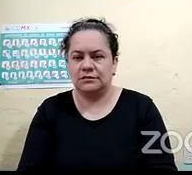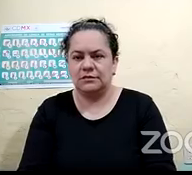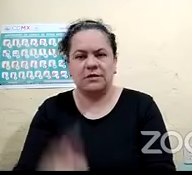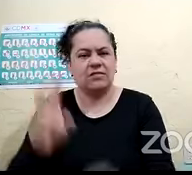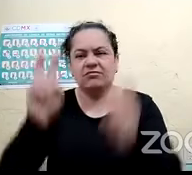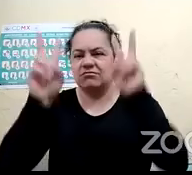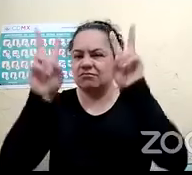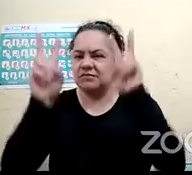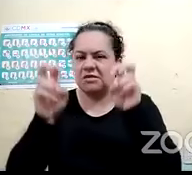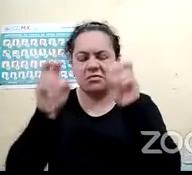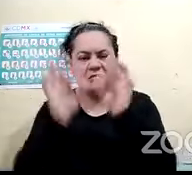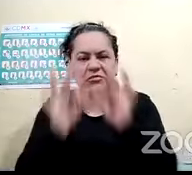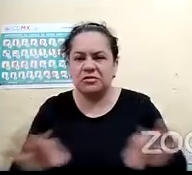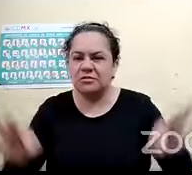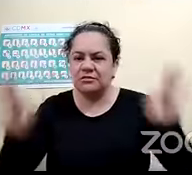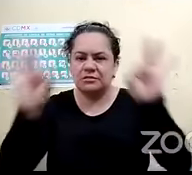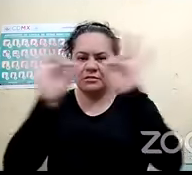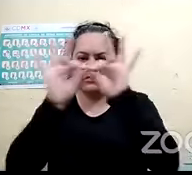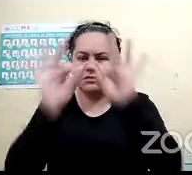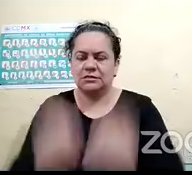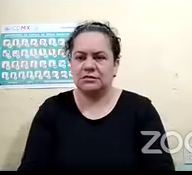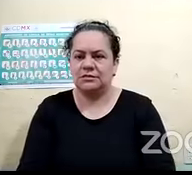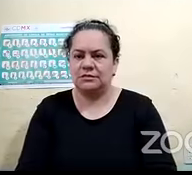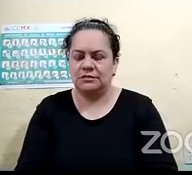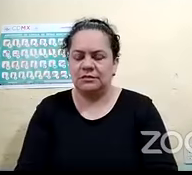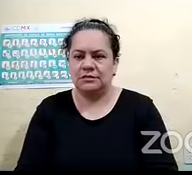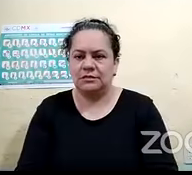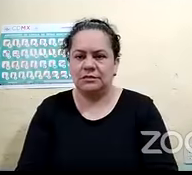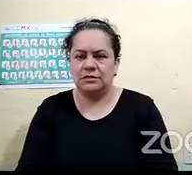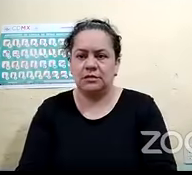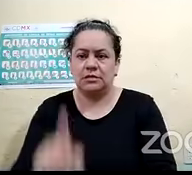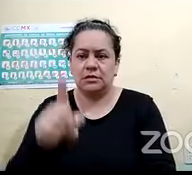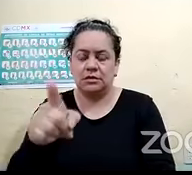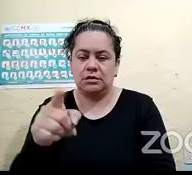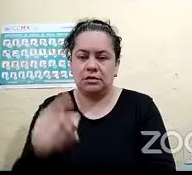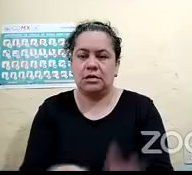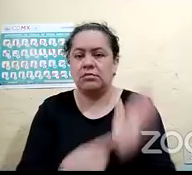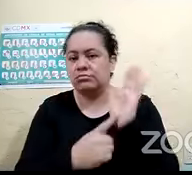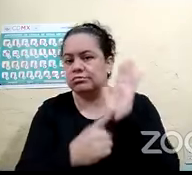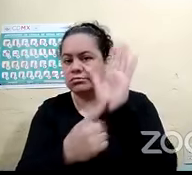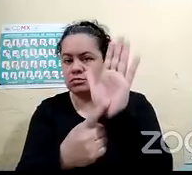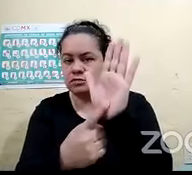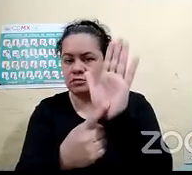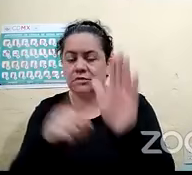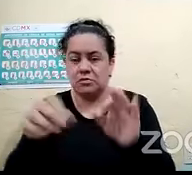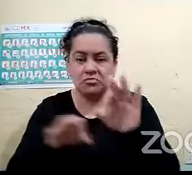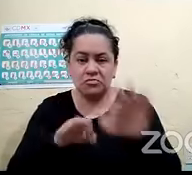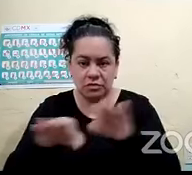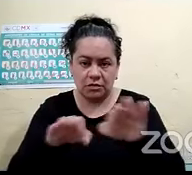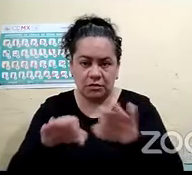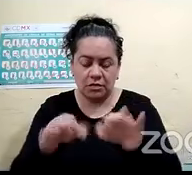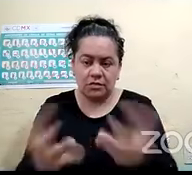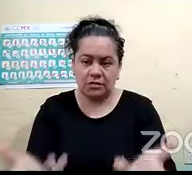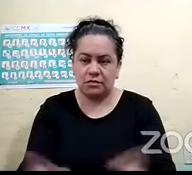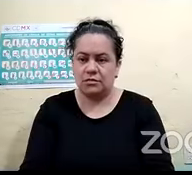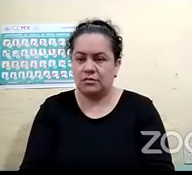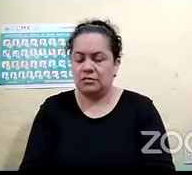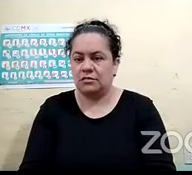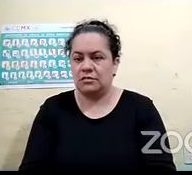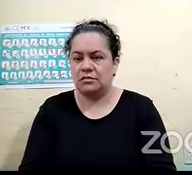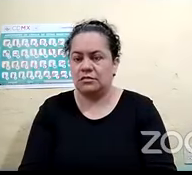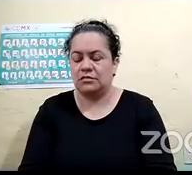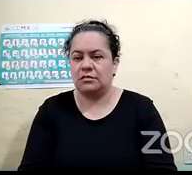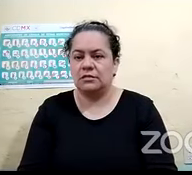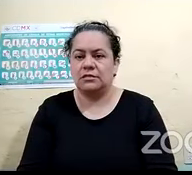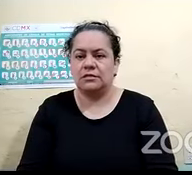es muy amplio. Lo que les acabo de compartir de ellas es como una breve semblanza de todo lo que han hecho, pero